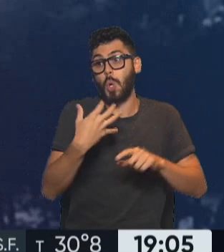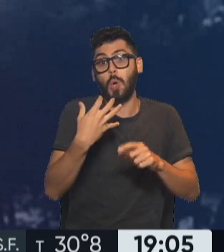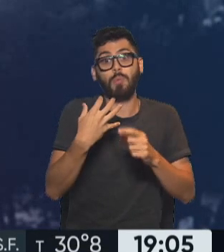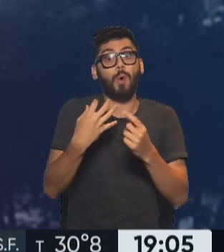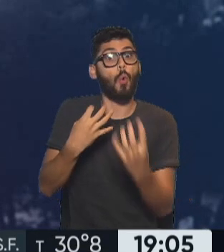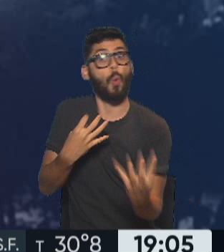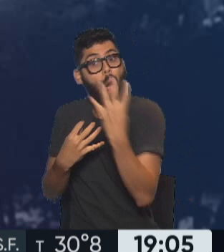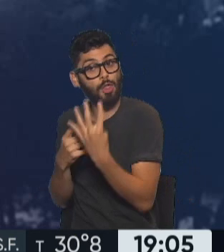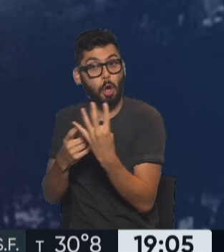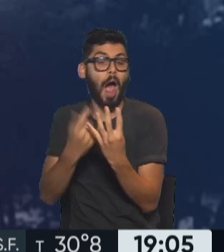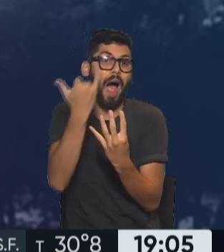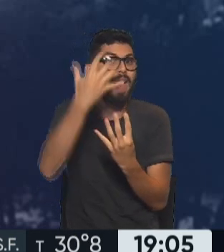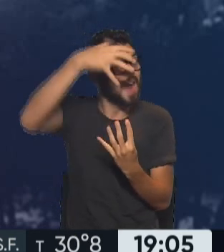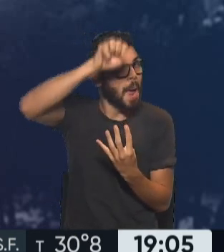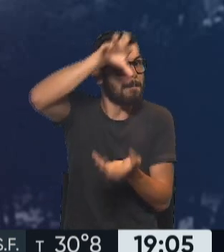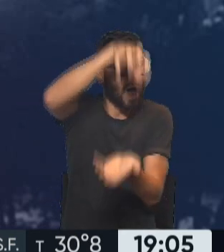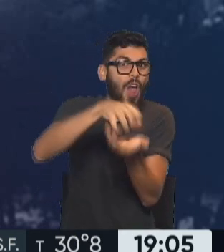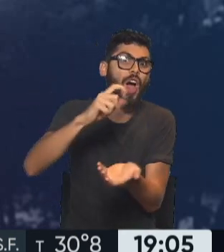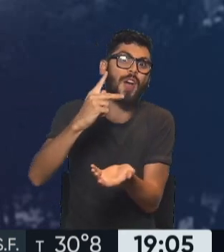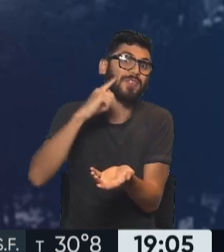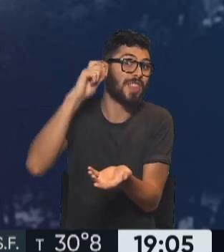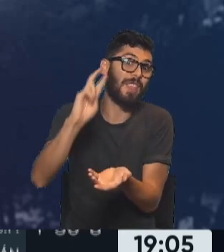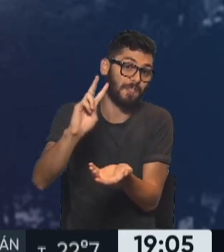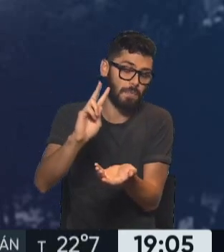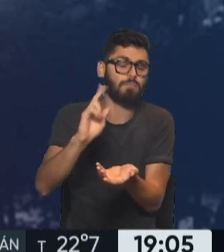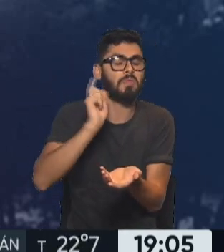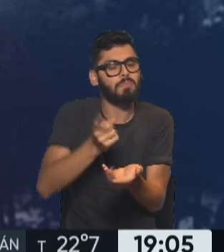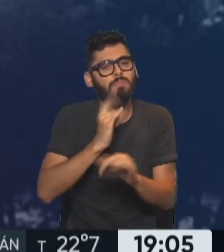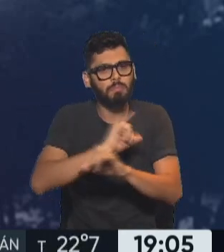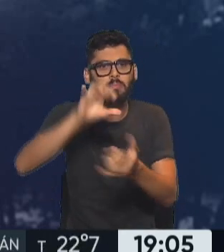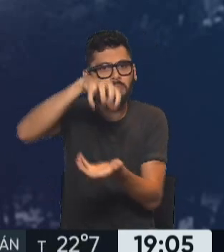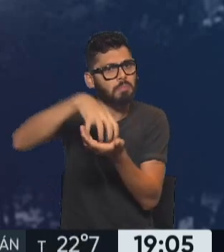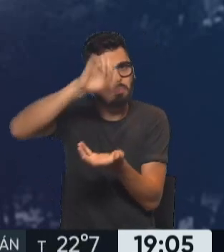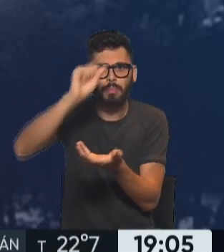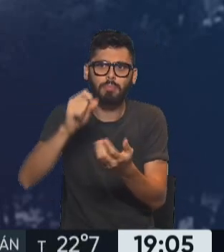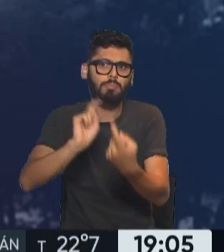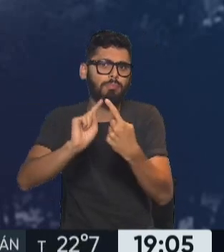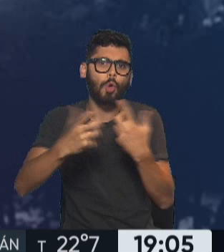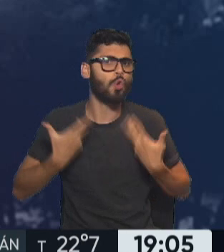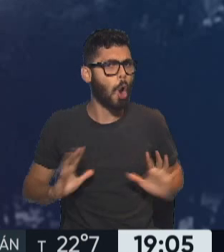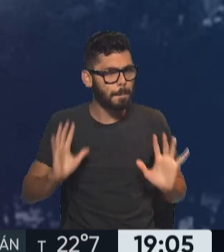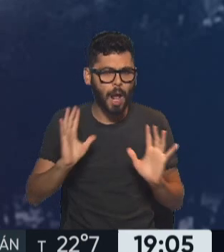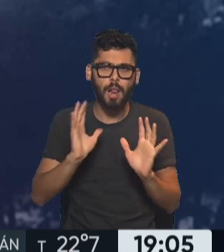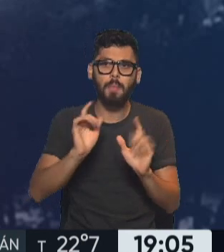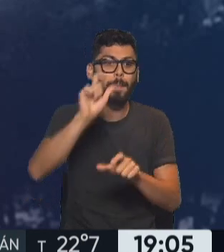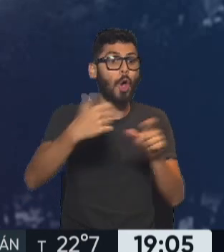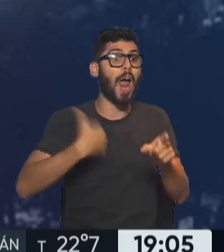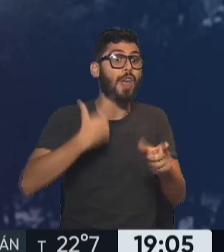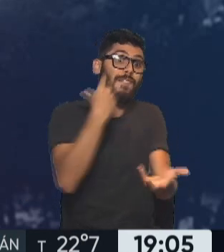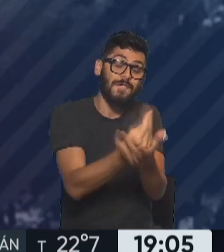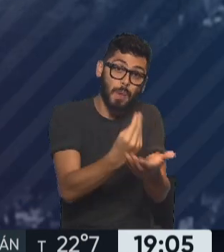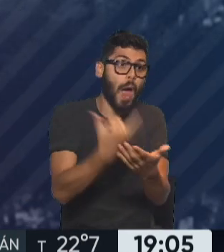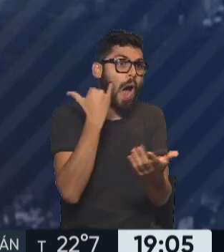Kiev. Agregó que está funcionando de manera normal, que tiene un canal de comunicación abierto con todos los argentinos que están en